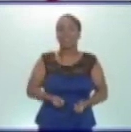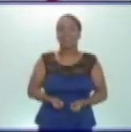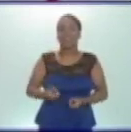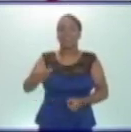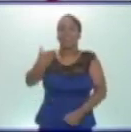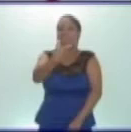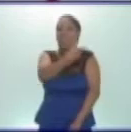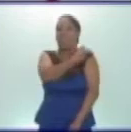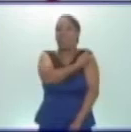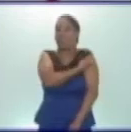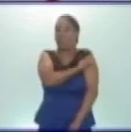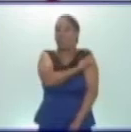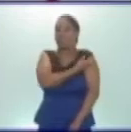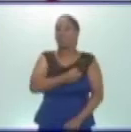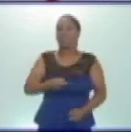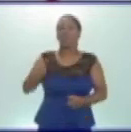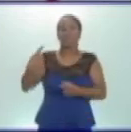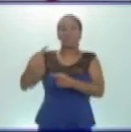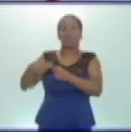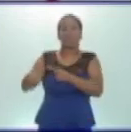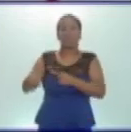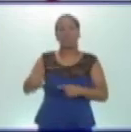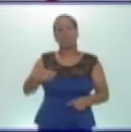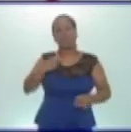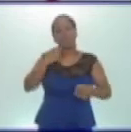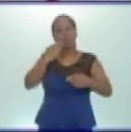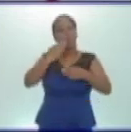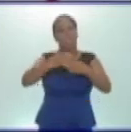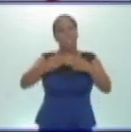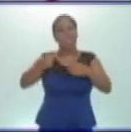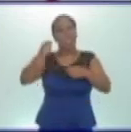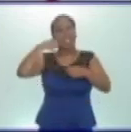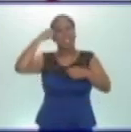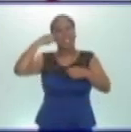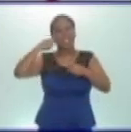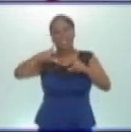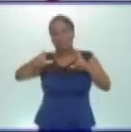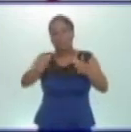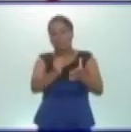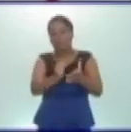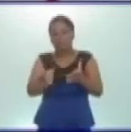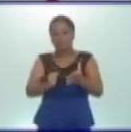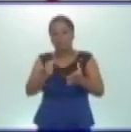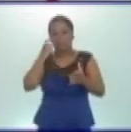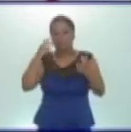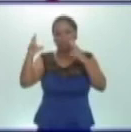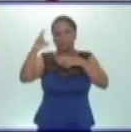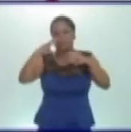equipamiento estomatológico. Les dejo un tiempo para que copien estas pruebas.